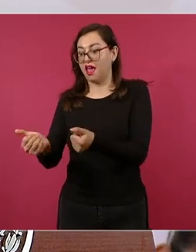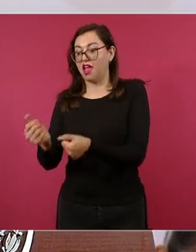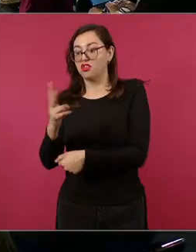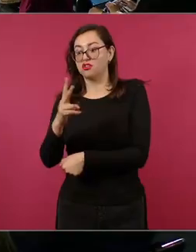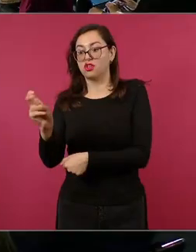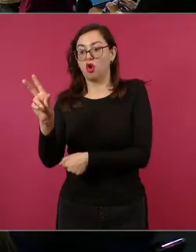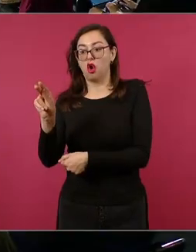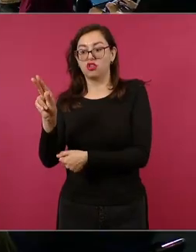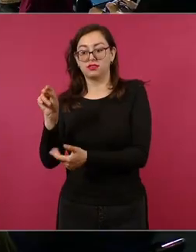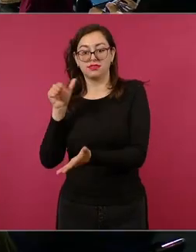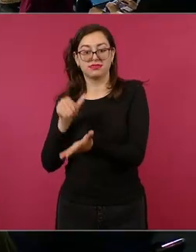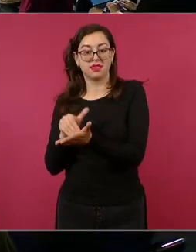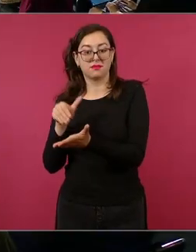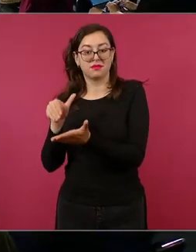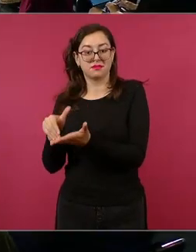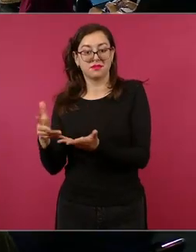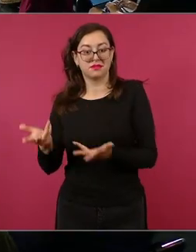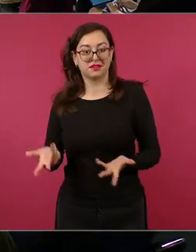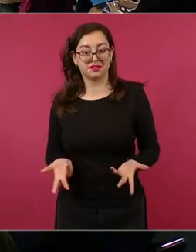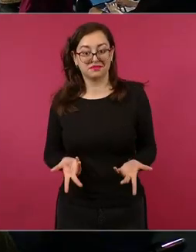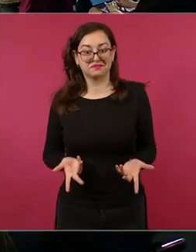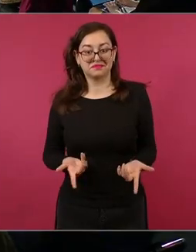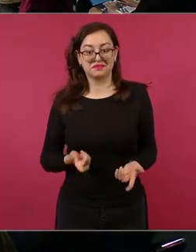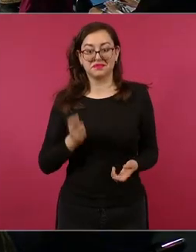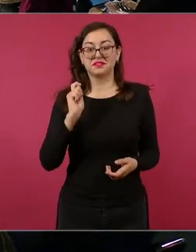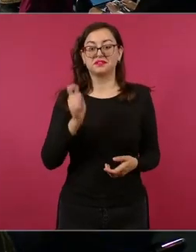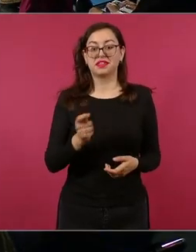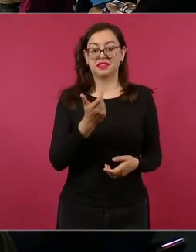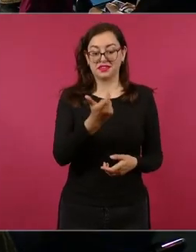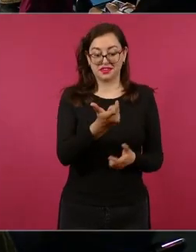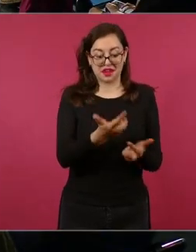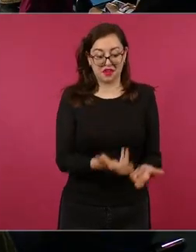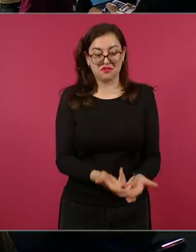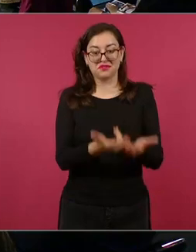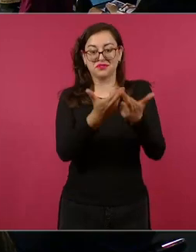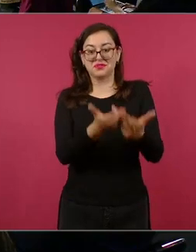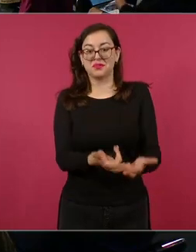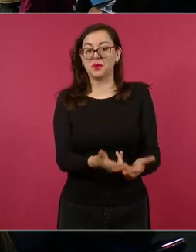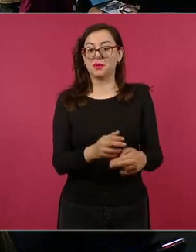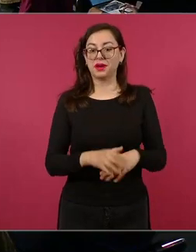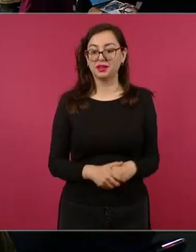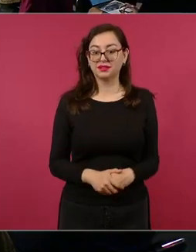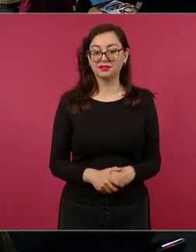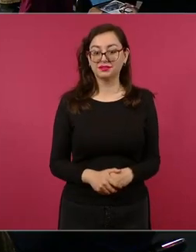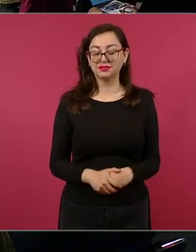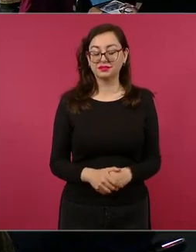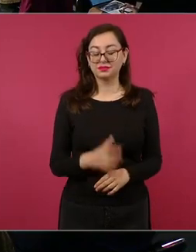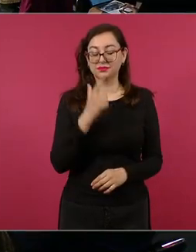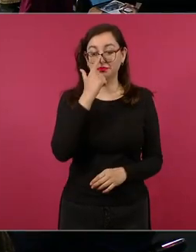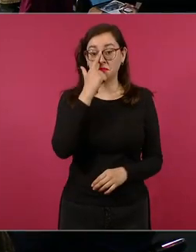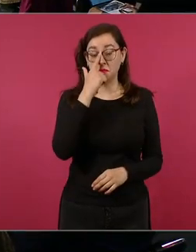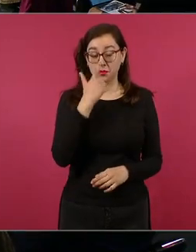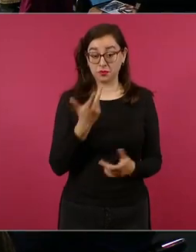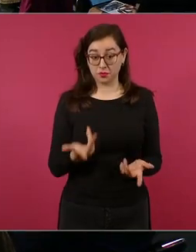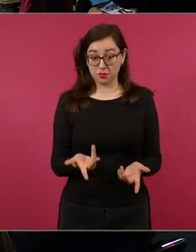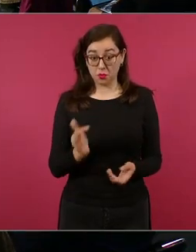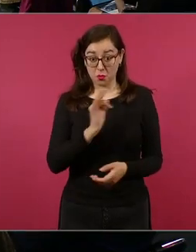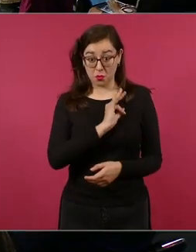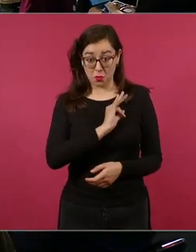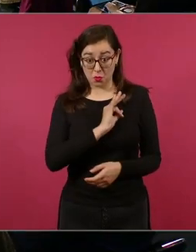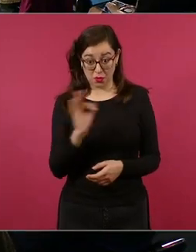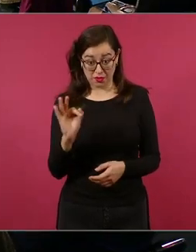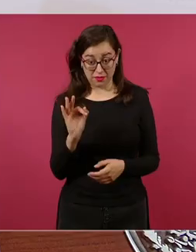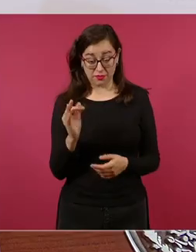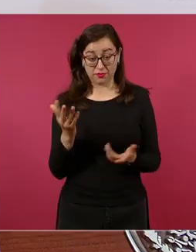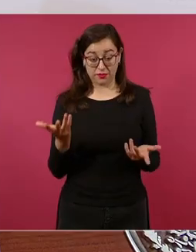pero esto es la medicina si se hace la cuenta de lo que se robaban en la